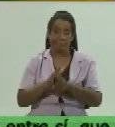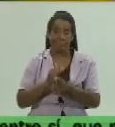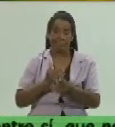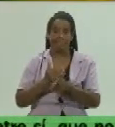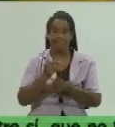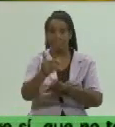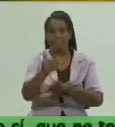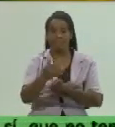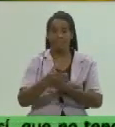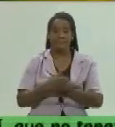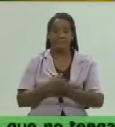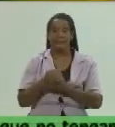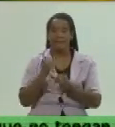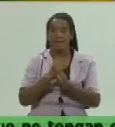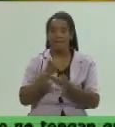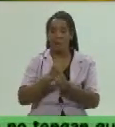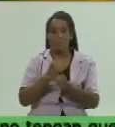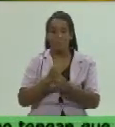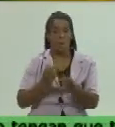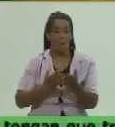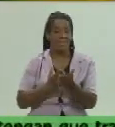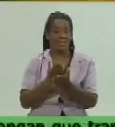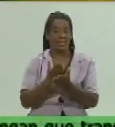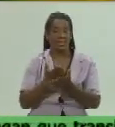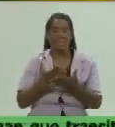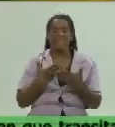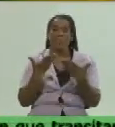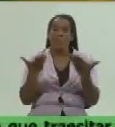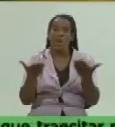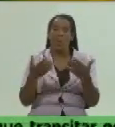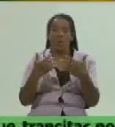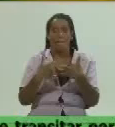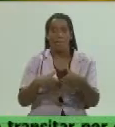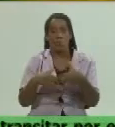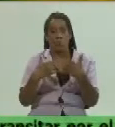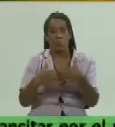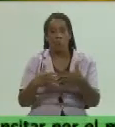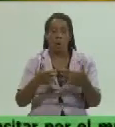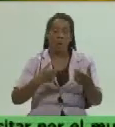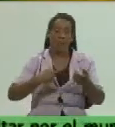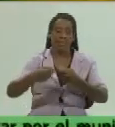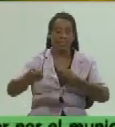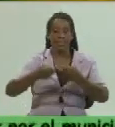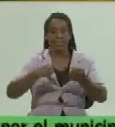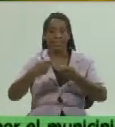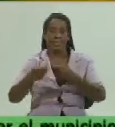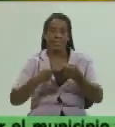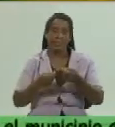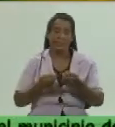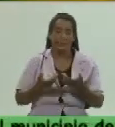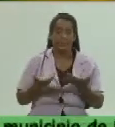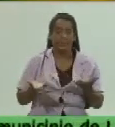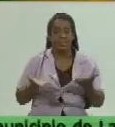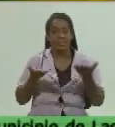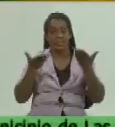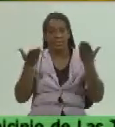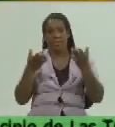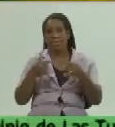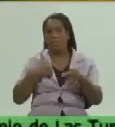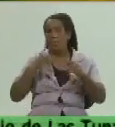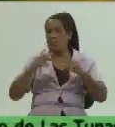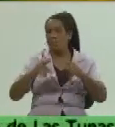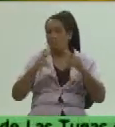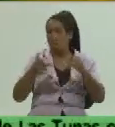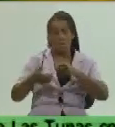diría trabajando hay que seguir estimulando a los productores en la comercialización yo creo que eso es una de las cuestiones para no reiterar lo que han estado explicando aquí los